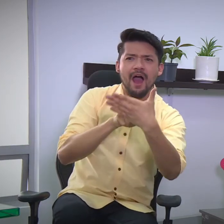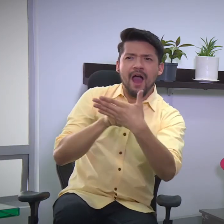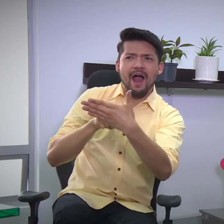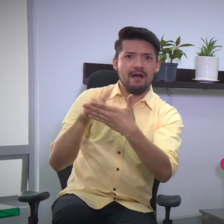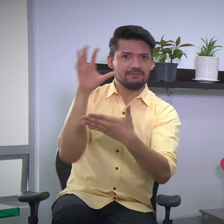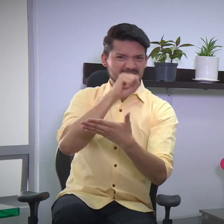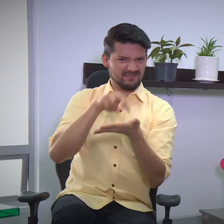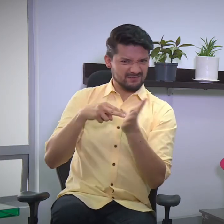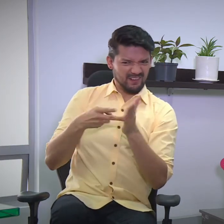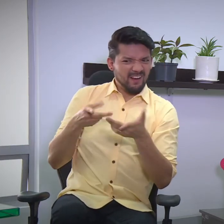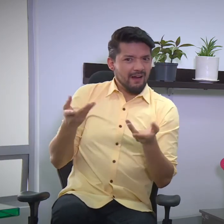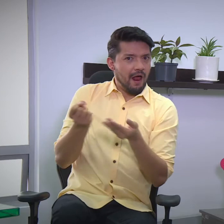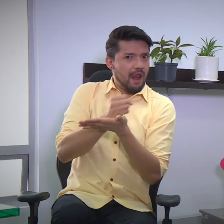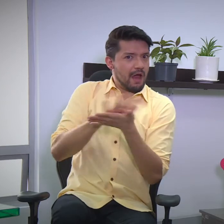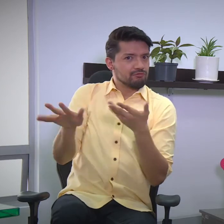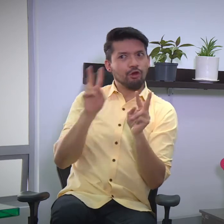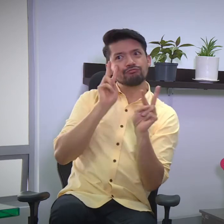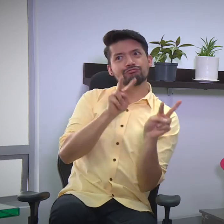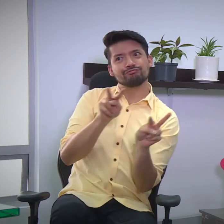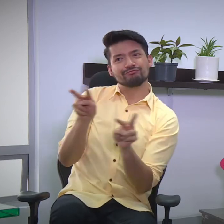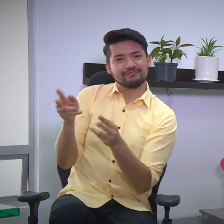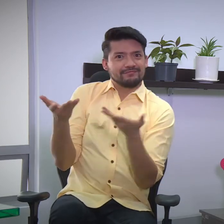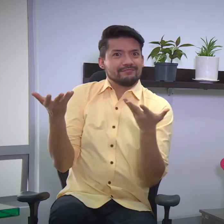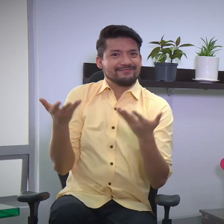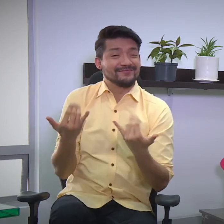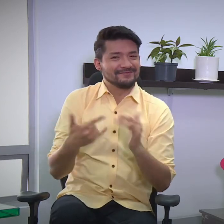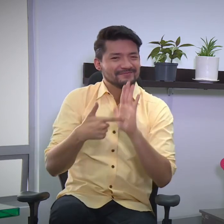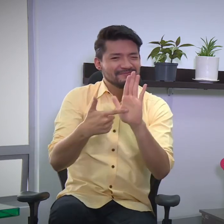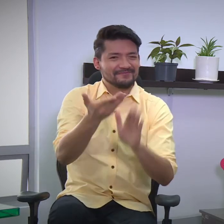hicieron. Pues vean la siguiente nota.